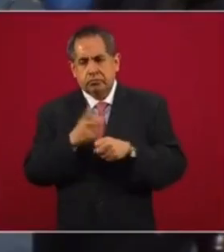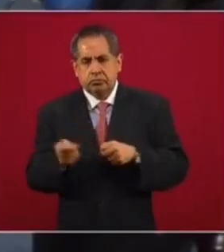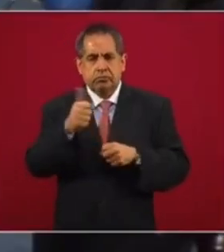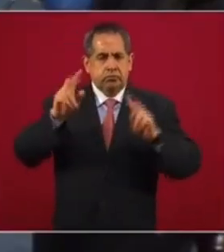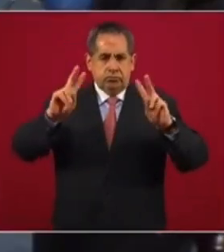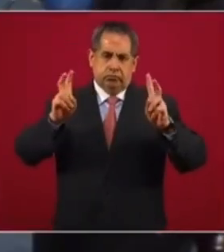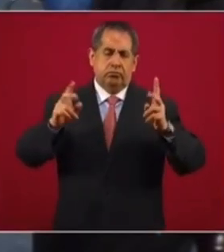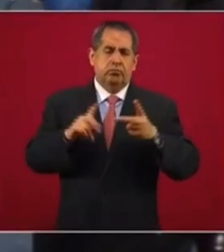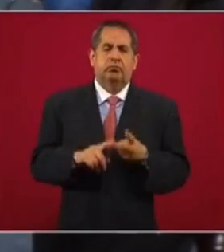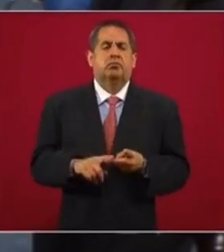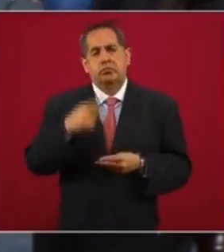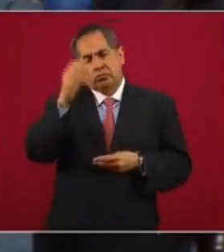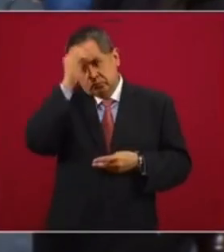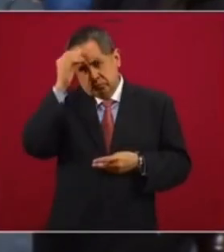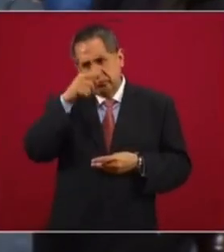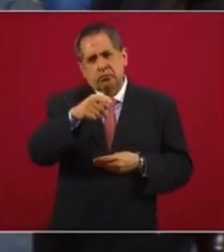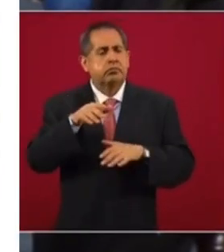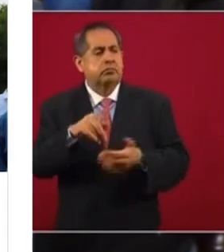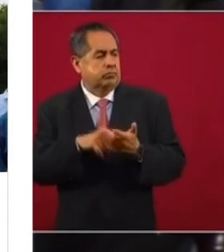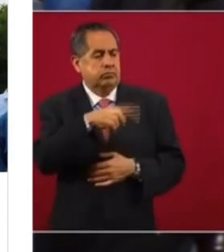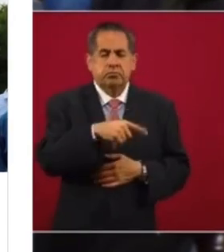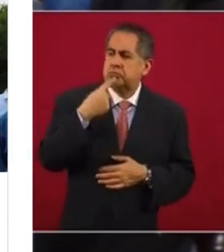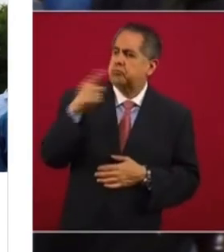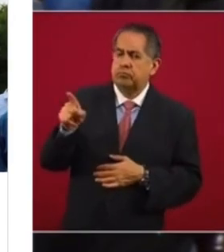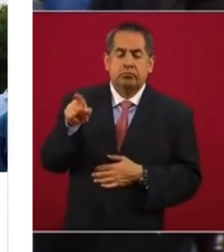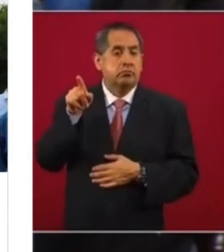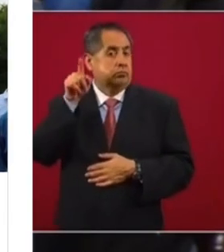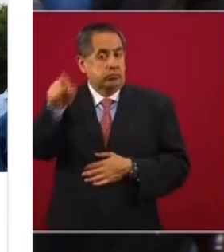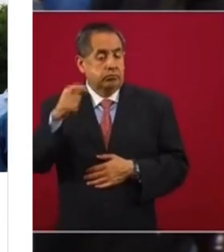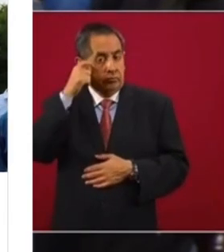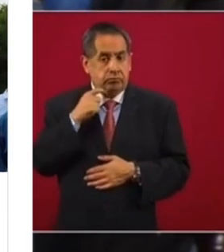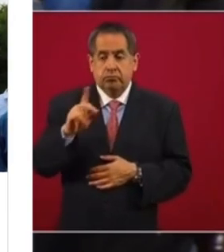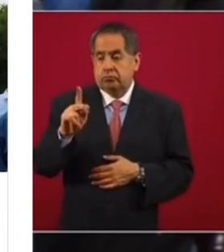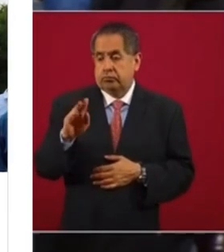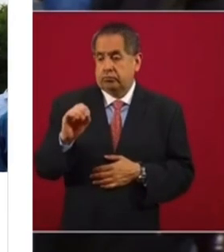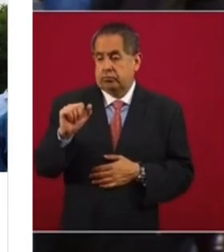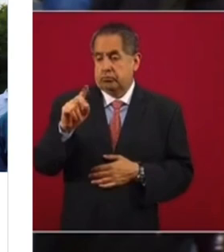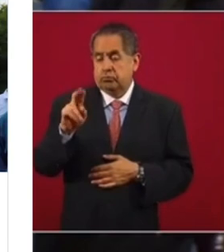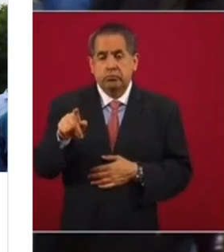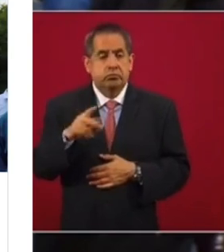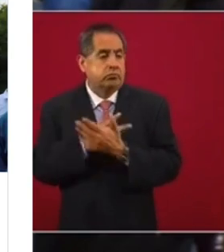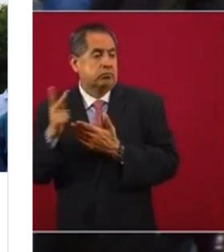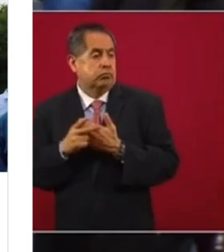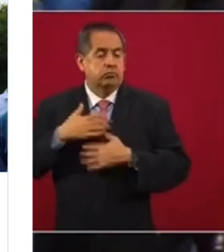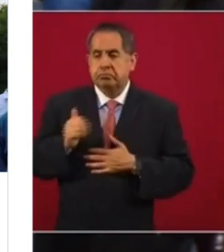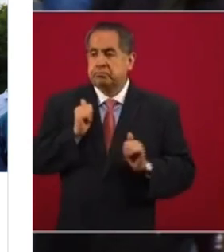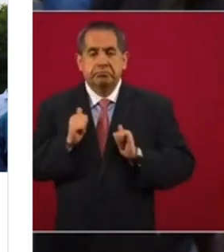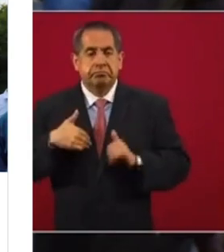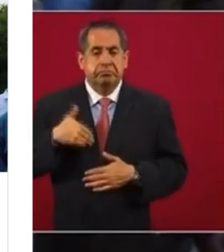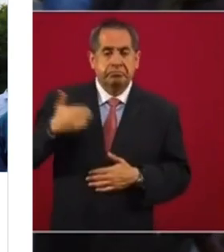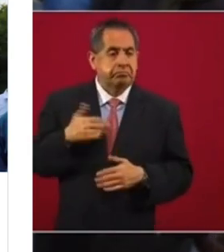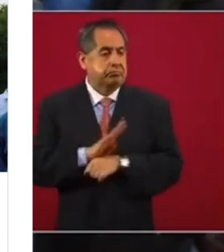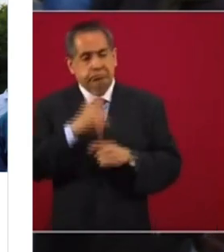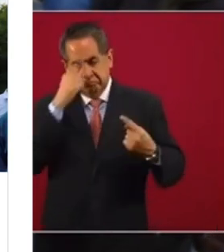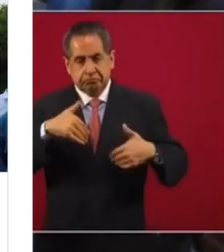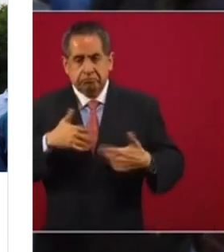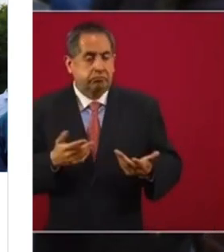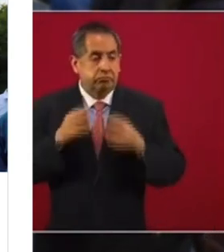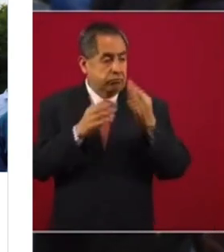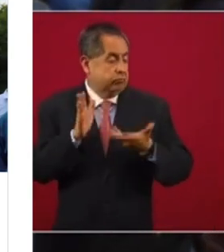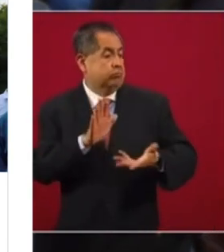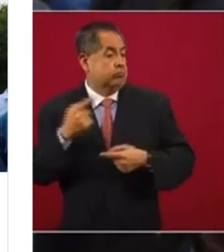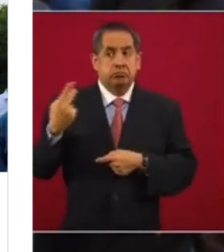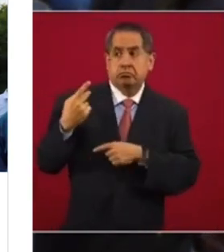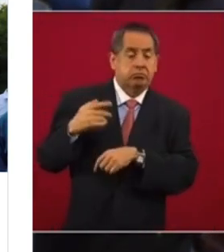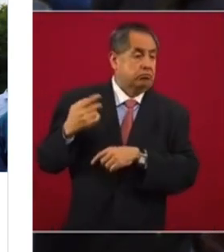de otro tema es, ¿cuál es su opinión acerca de las acusaciones de que el delegado en Guerrero, Pablo Almícar Sandoval, usa los programas sociales en su beneficio? Es decir, promueve su